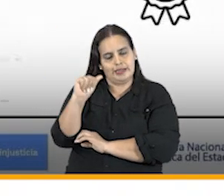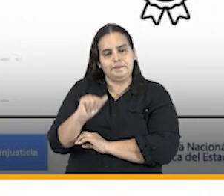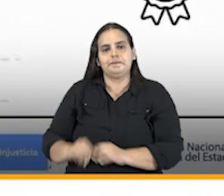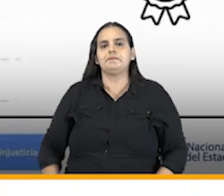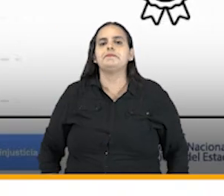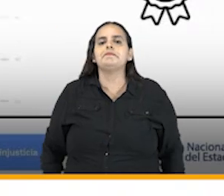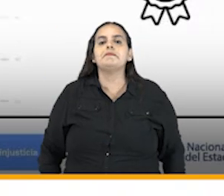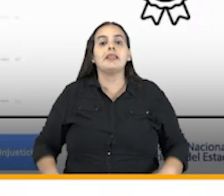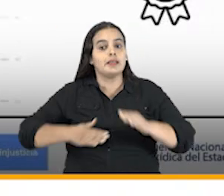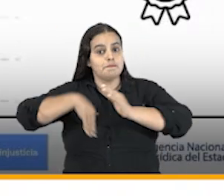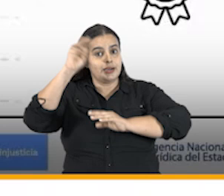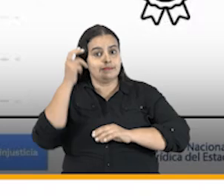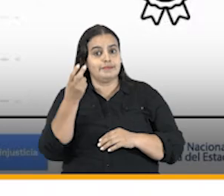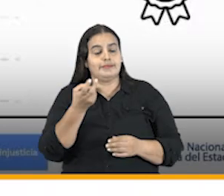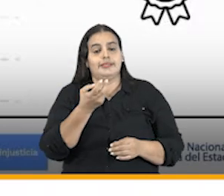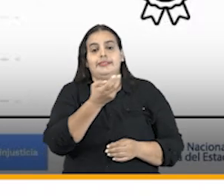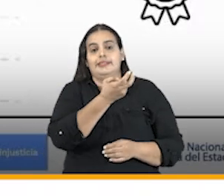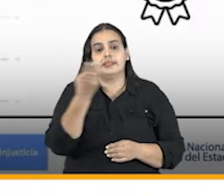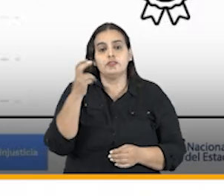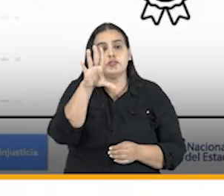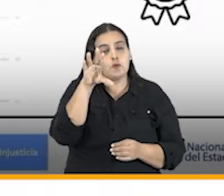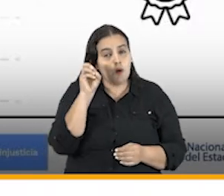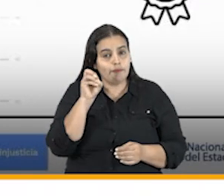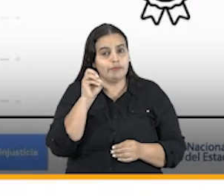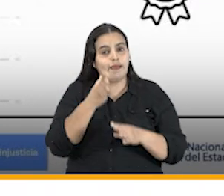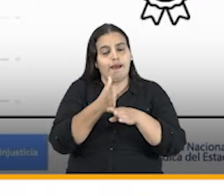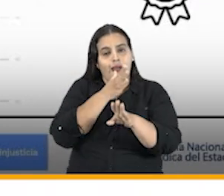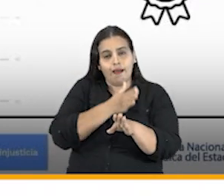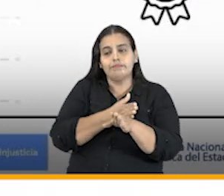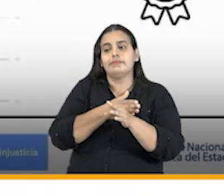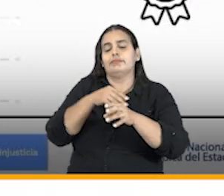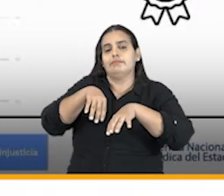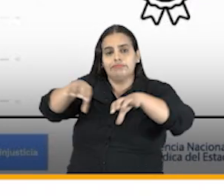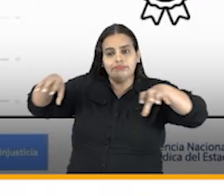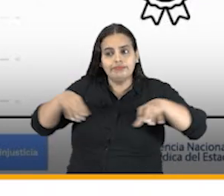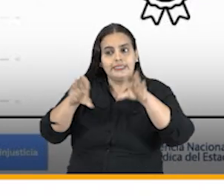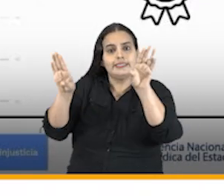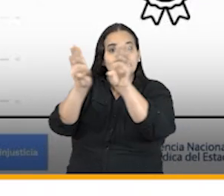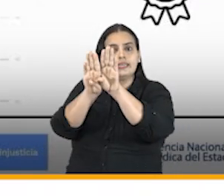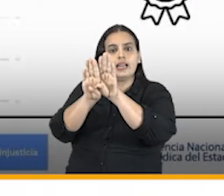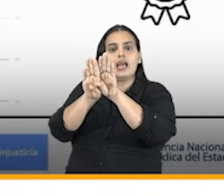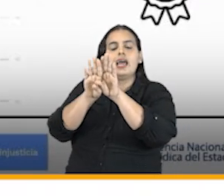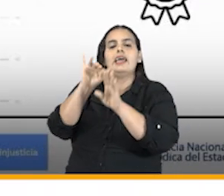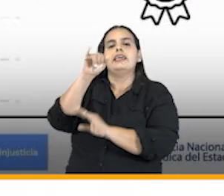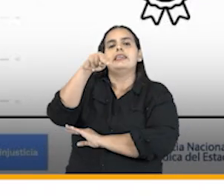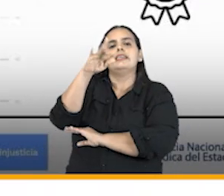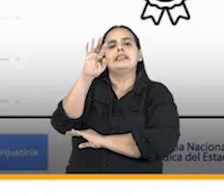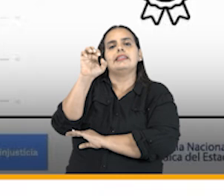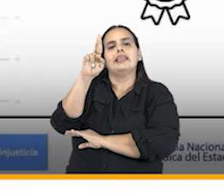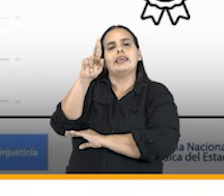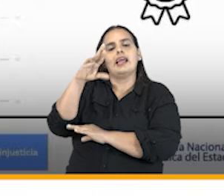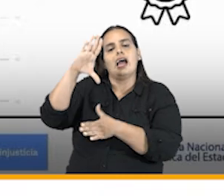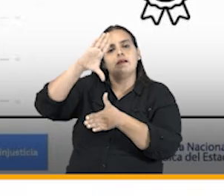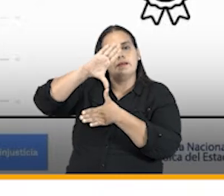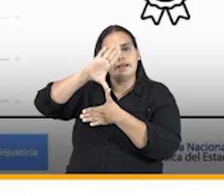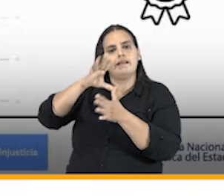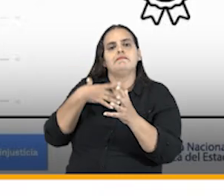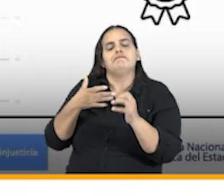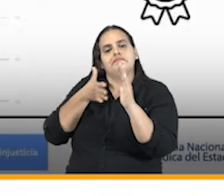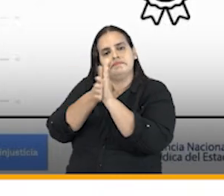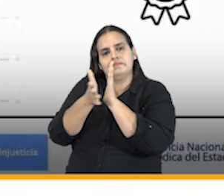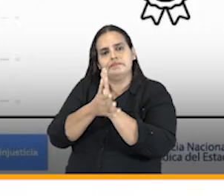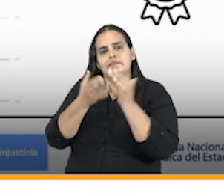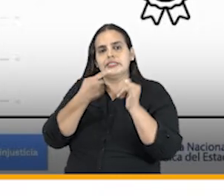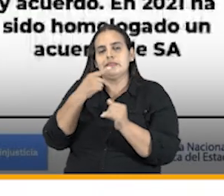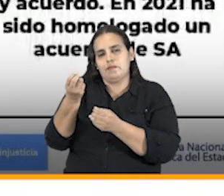con los más de 750 casos con que cerramos el portafolio de Colombia ante la comisión interamericana queremos destacar